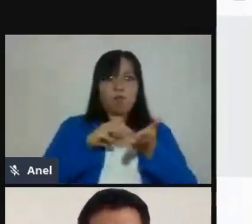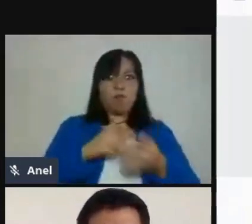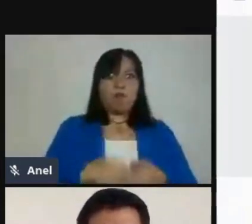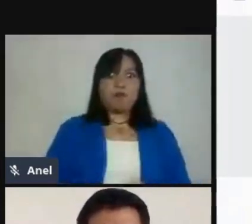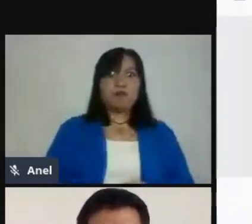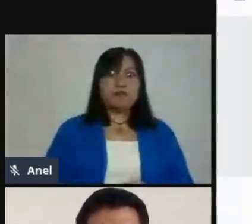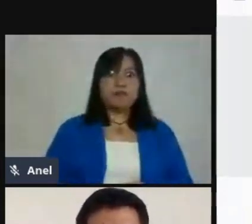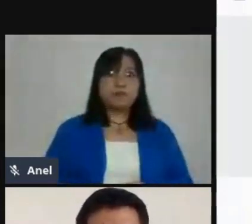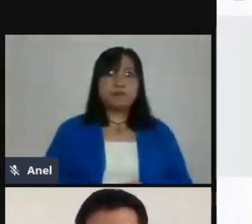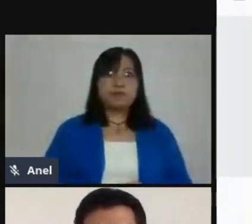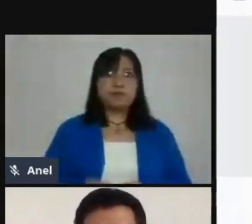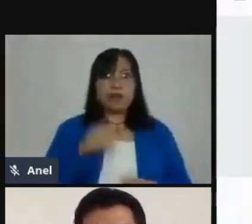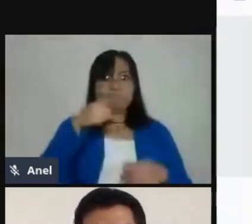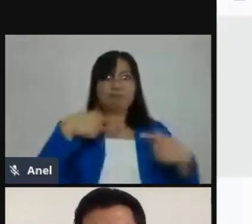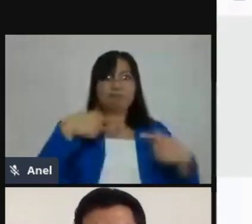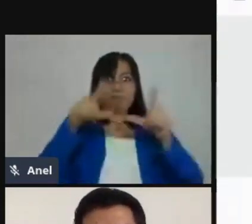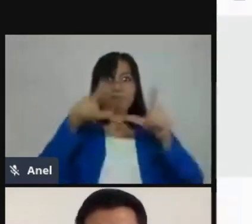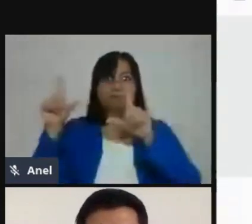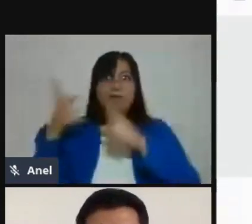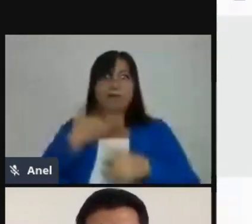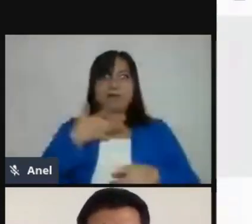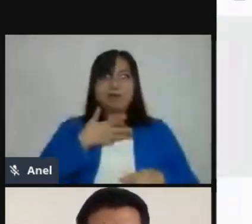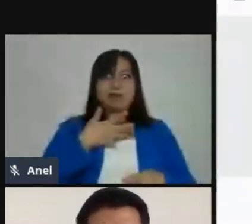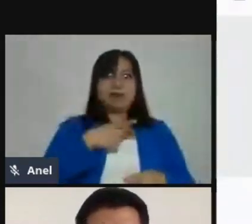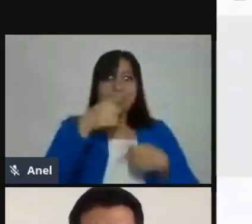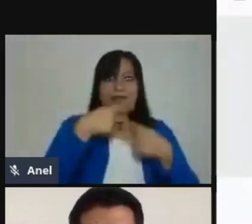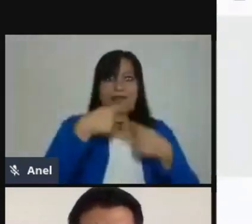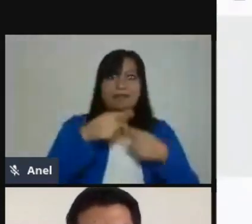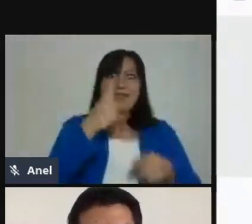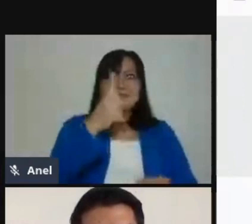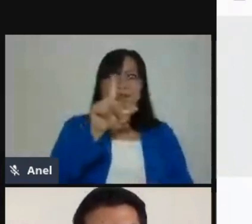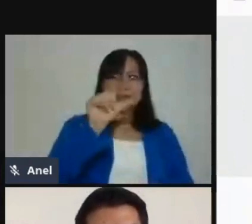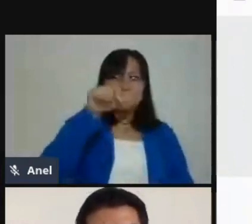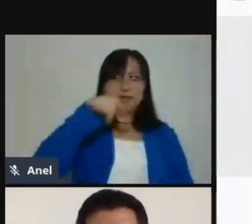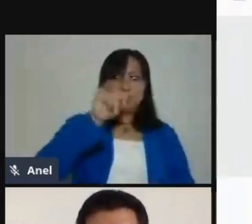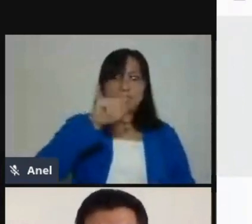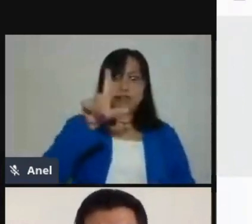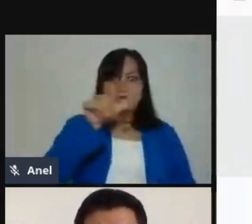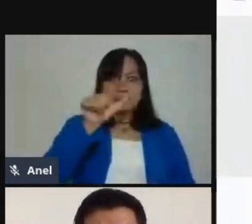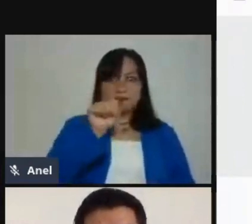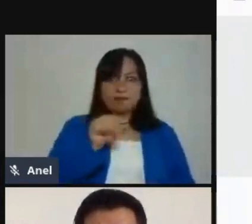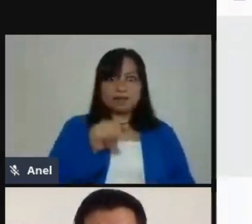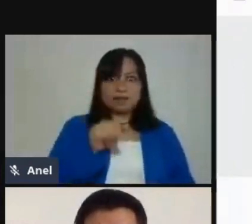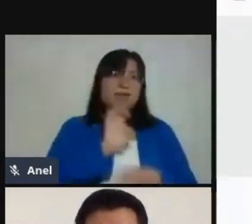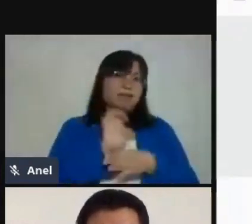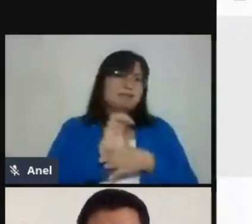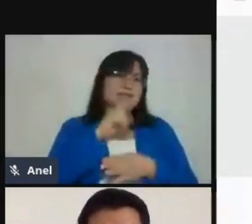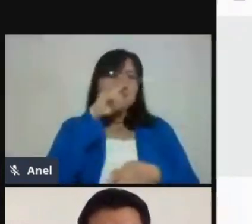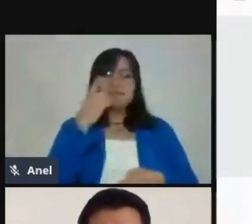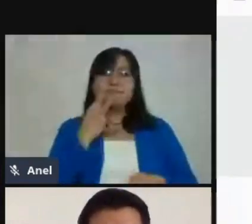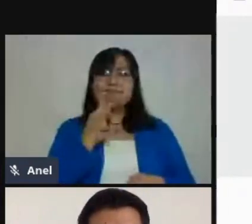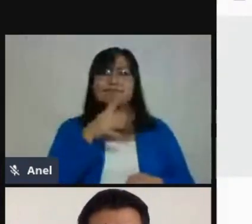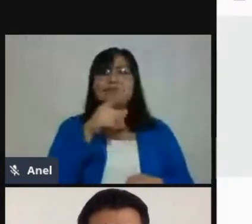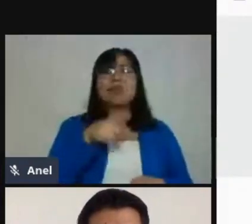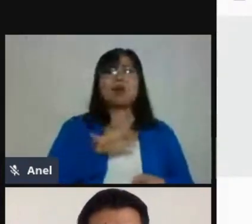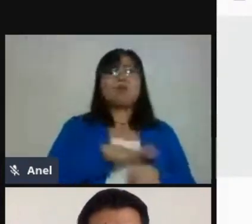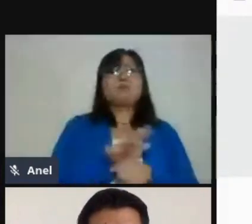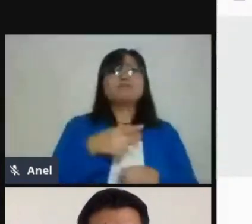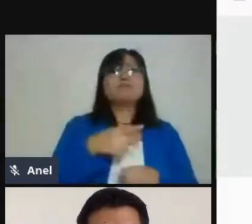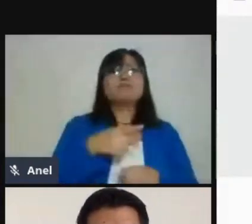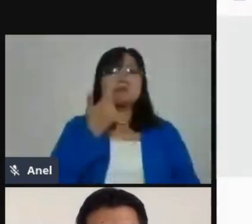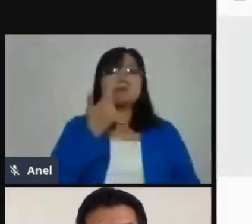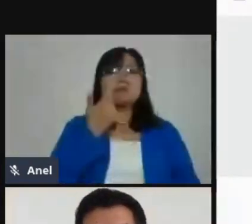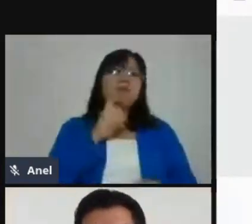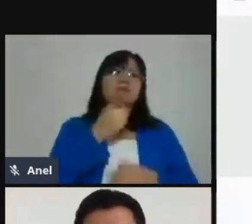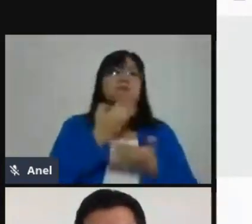van a aparecer aquí abajo varios, porque ya he creado algunos. Es muy probable que les aparezca vacío. Lo que yo